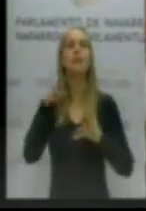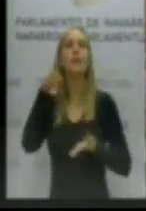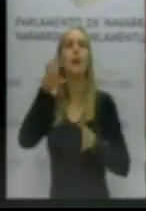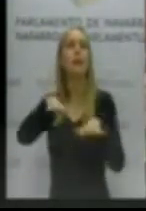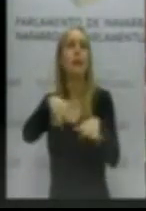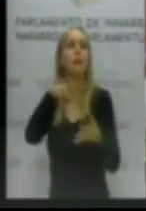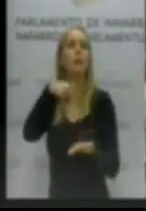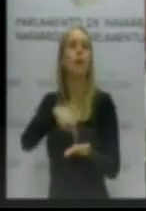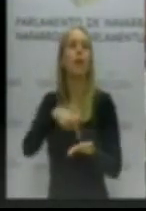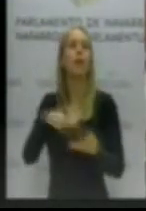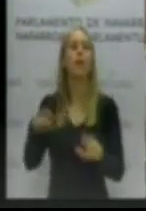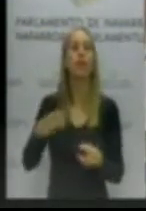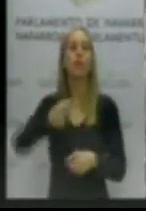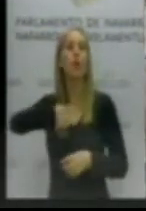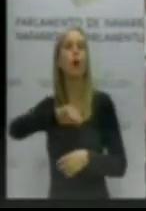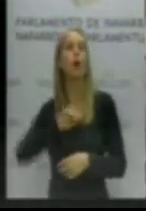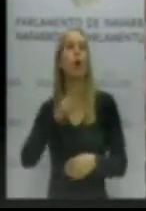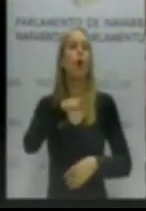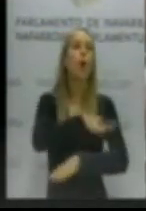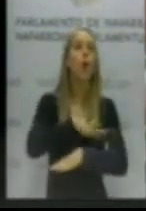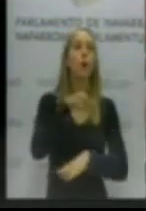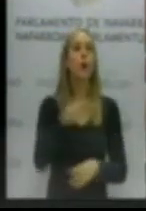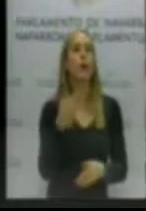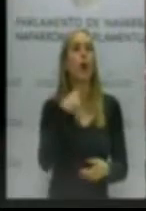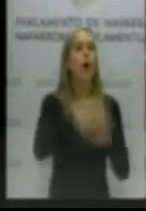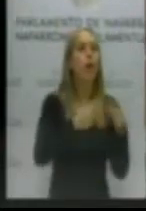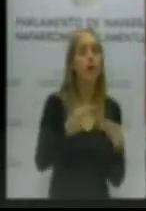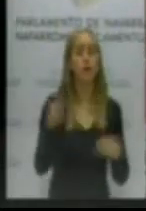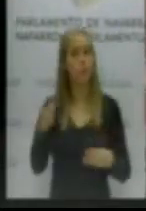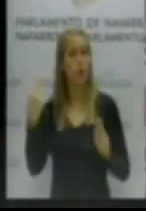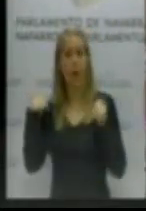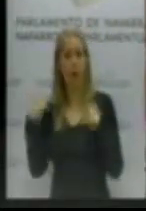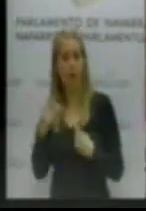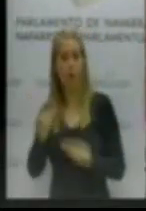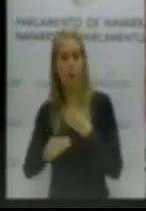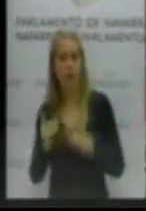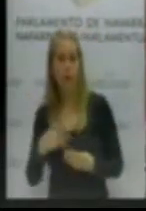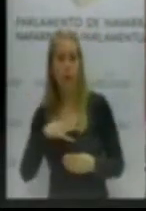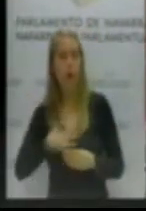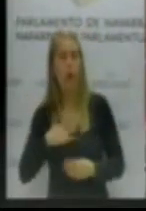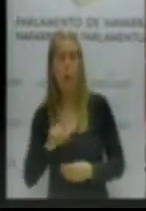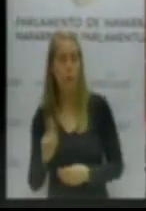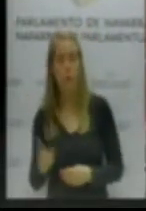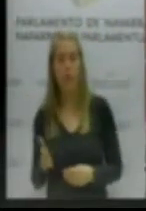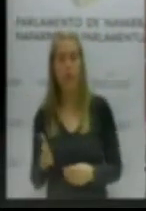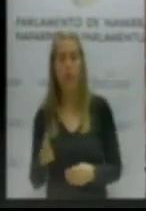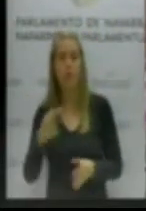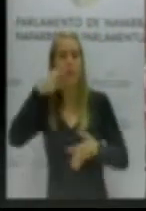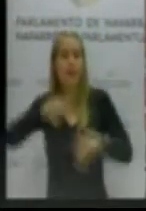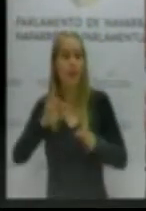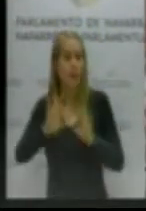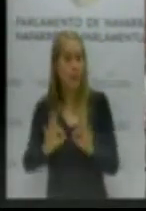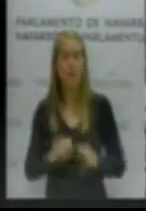instar al gobierno del Estado a que haga cosas y no está nada cómodo en hacerlas él. No está nada cómodo. Y esa es la realidad.